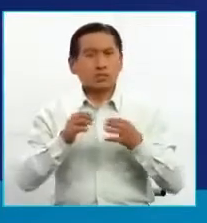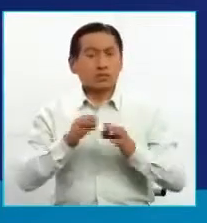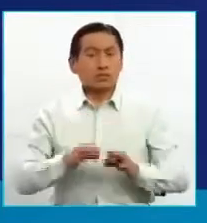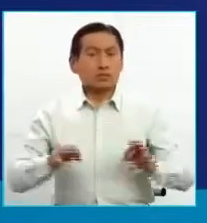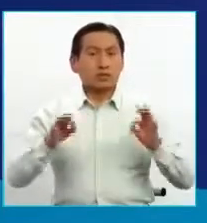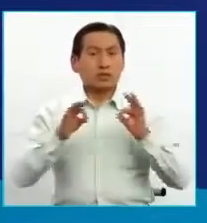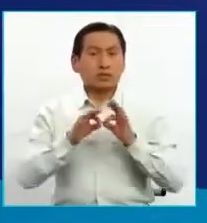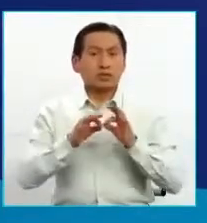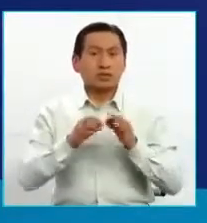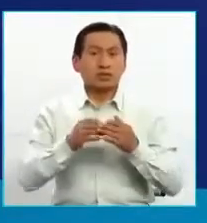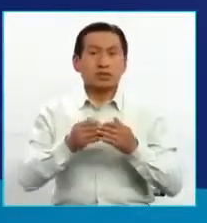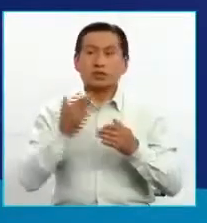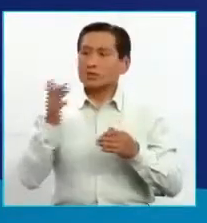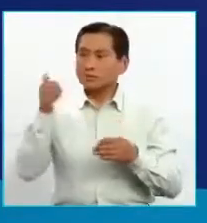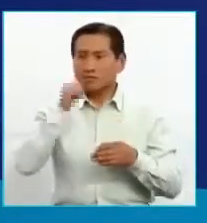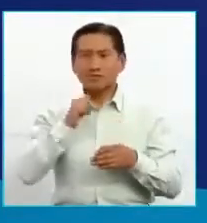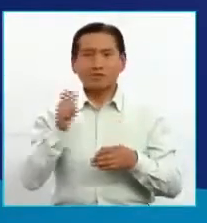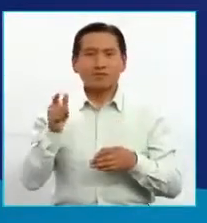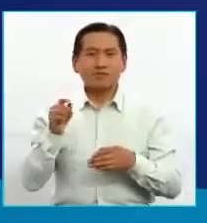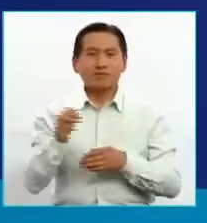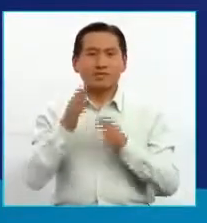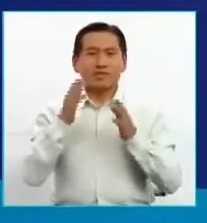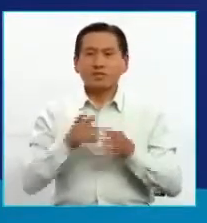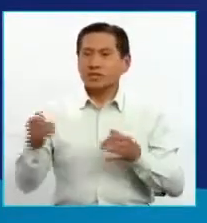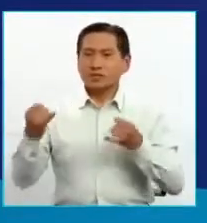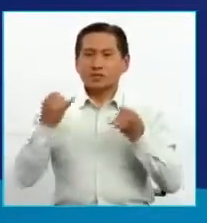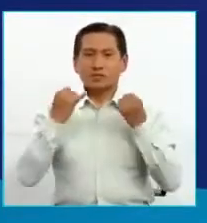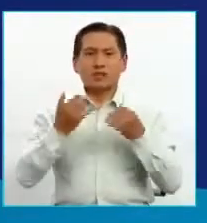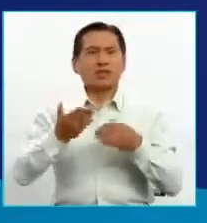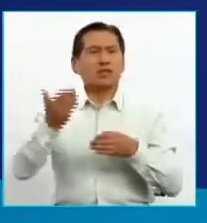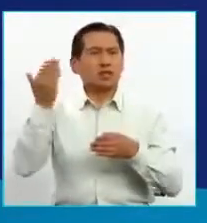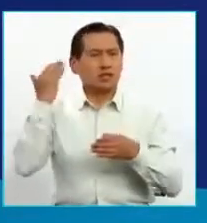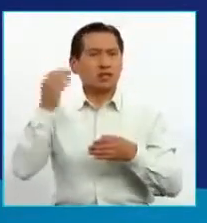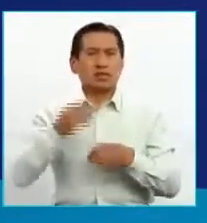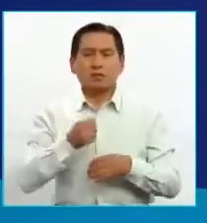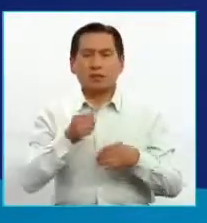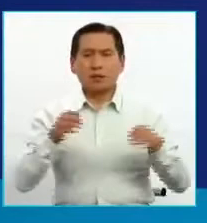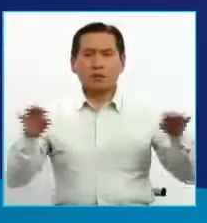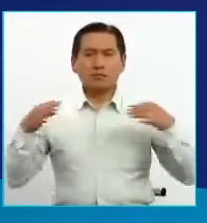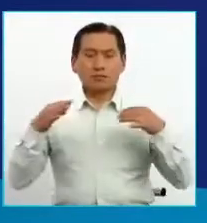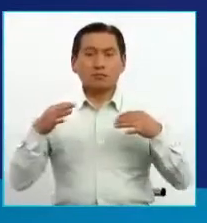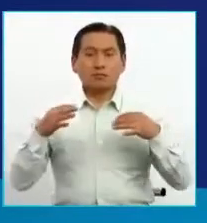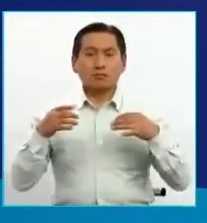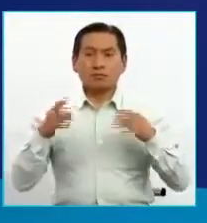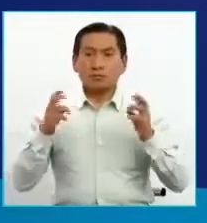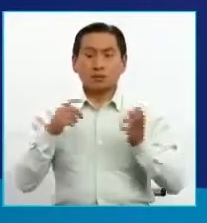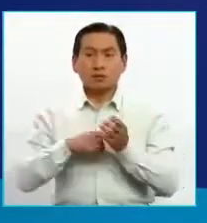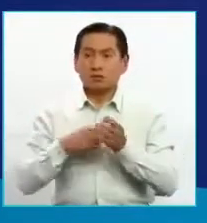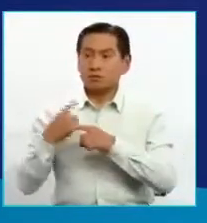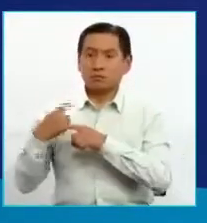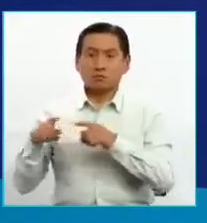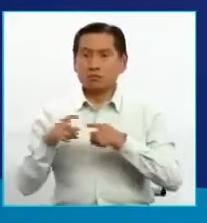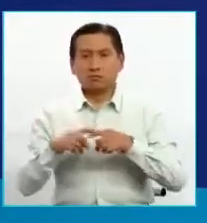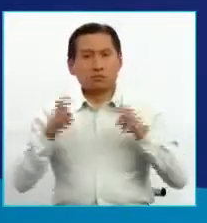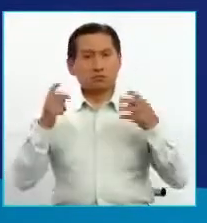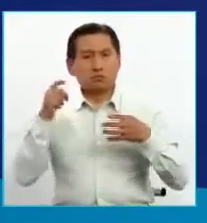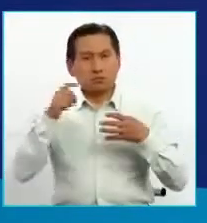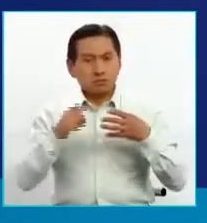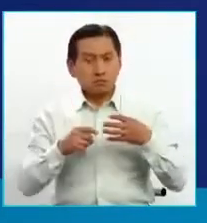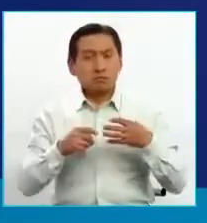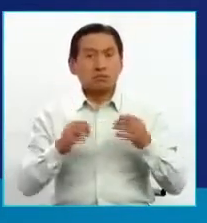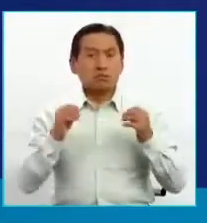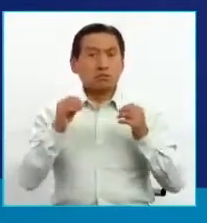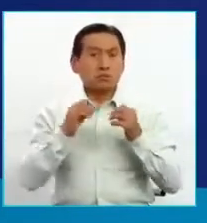ministra Sabina Orellana había dado a conocer en una conferencia de prensa, básicamente en dos que se realizaron sobre diferentes temas, estado,